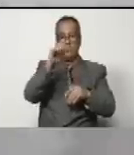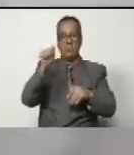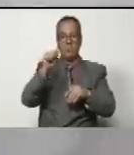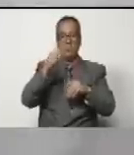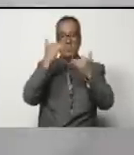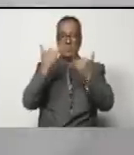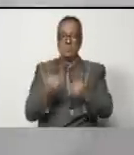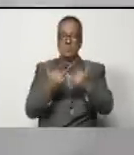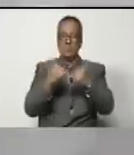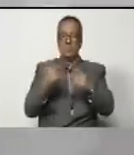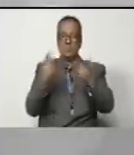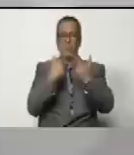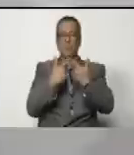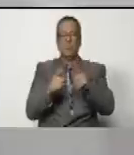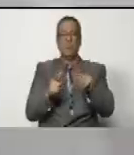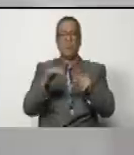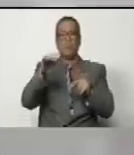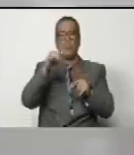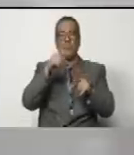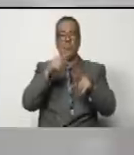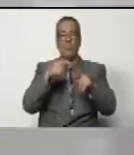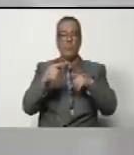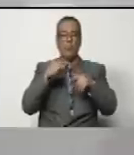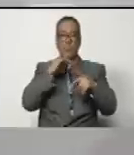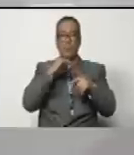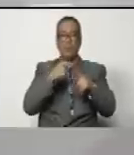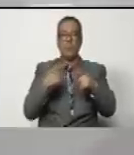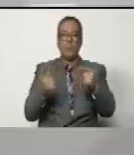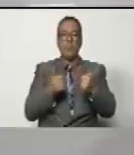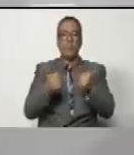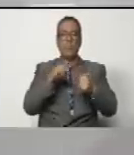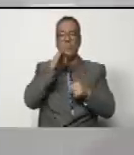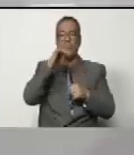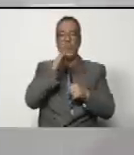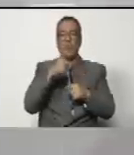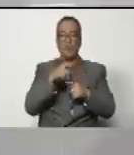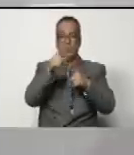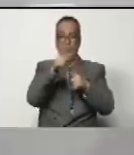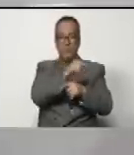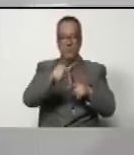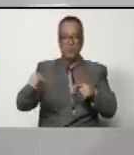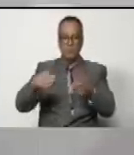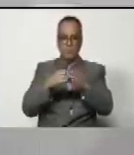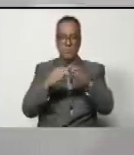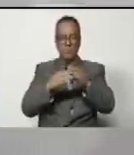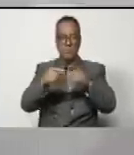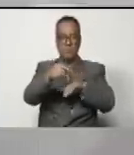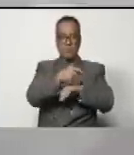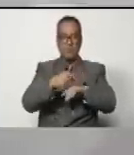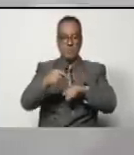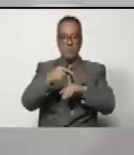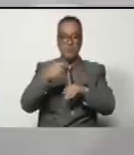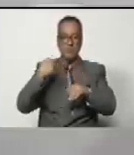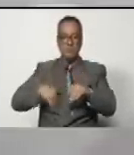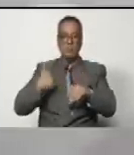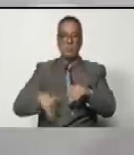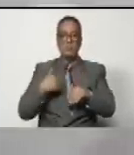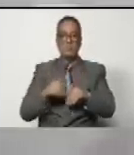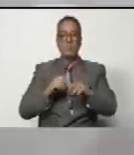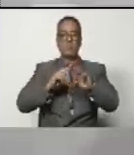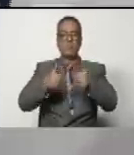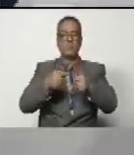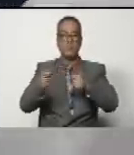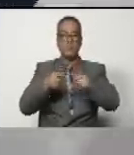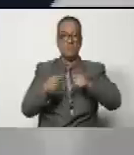Ahora, ¿cuál es la noticia? Dicen esta gente de la Cancillería argentina que iniciarán